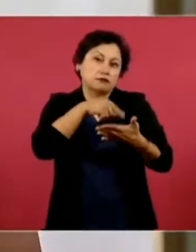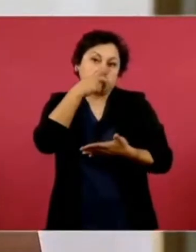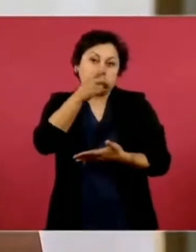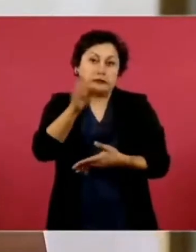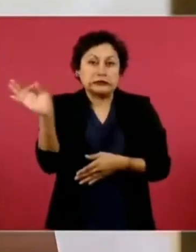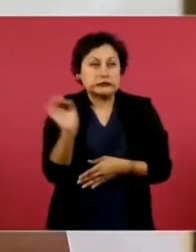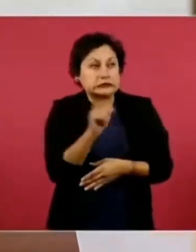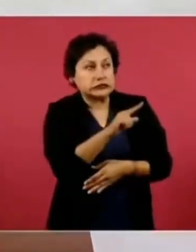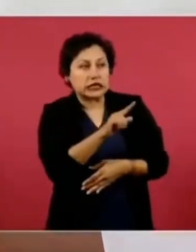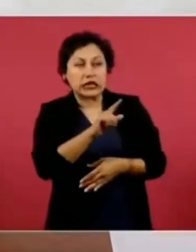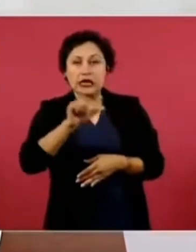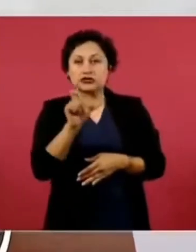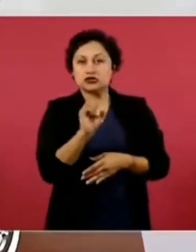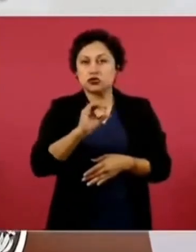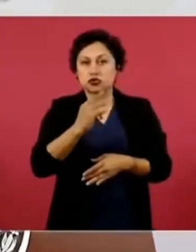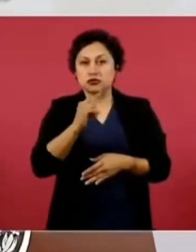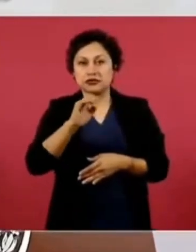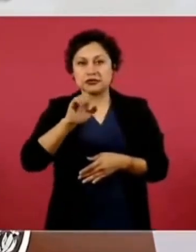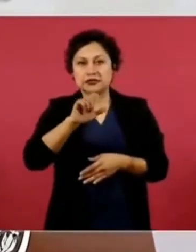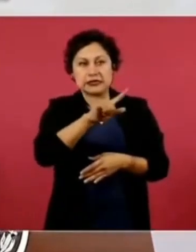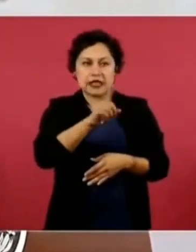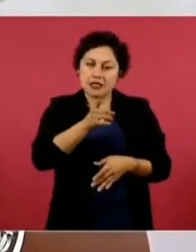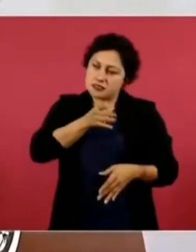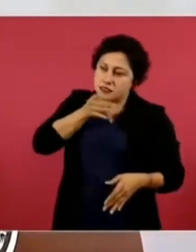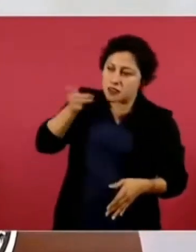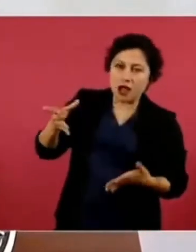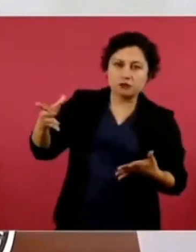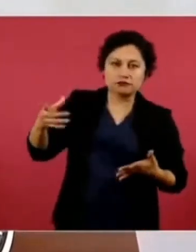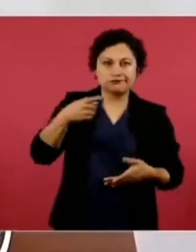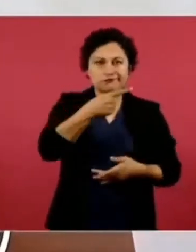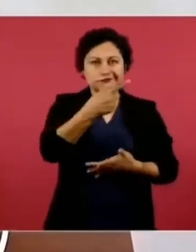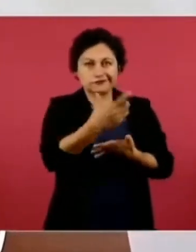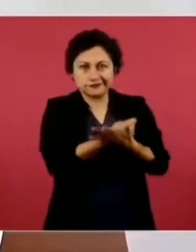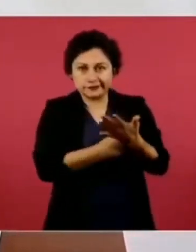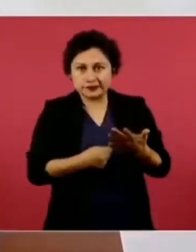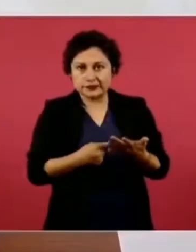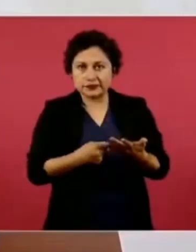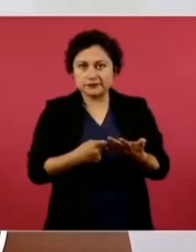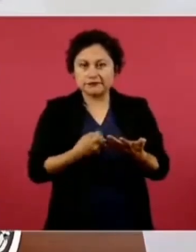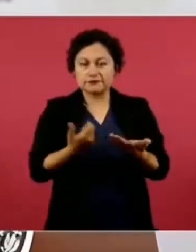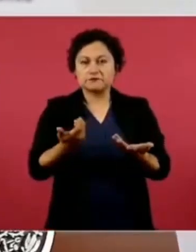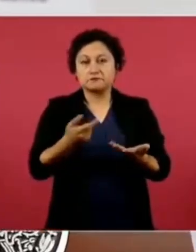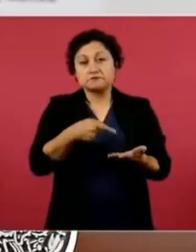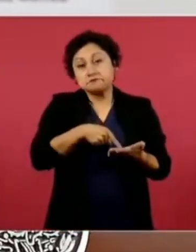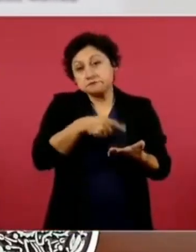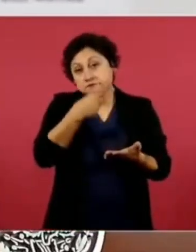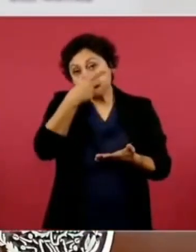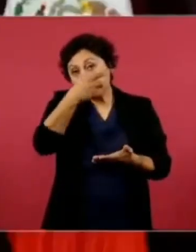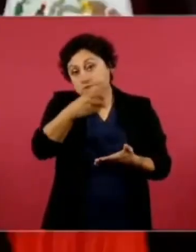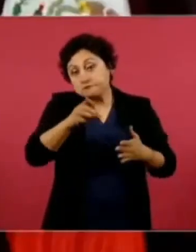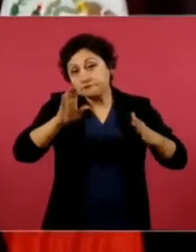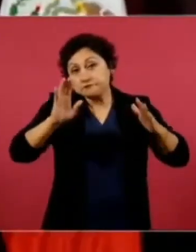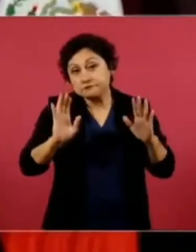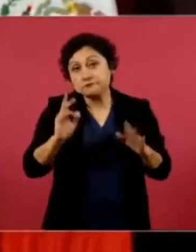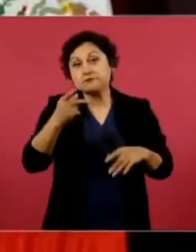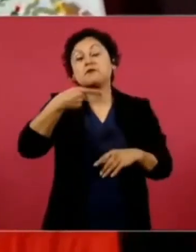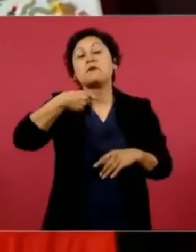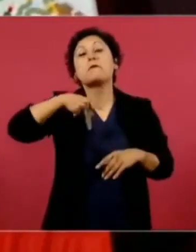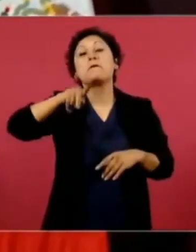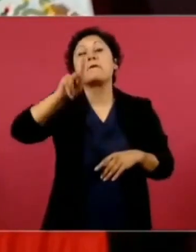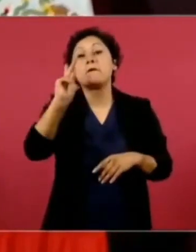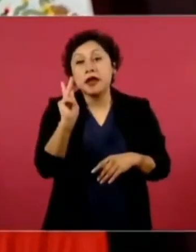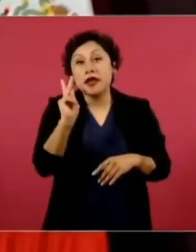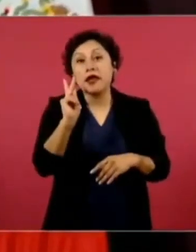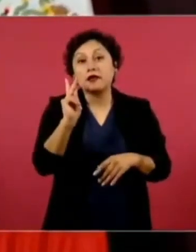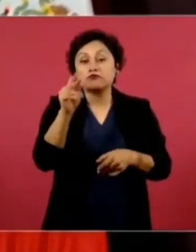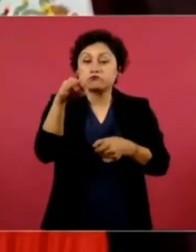pero resulta que hay un resultado único, histórico,